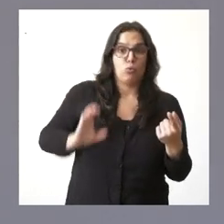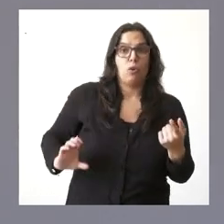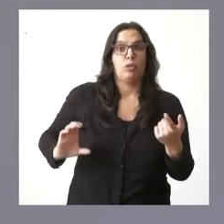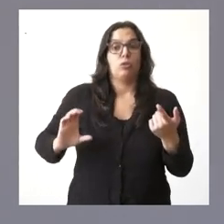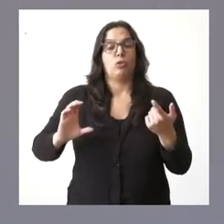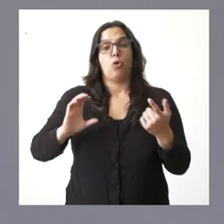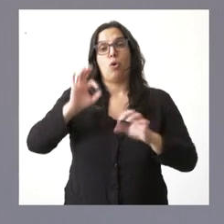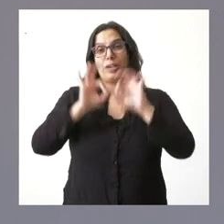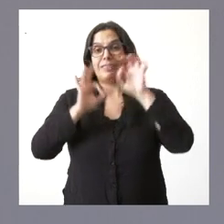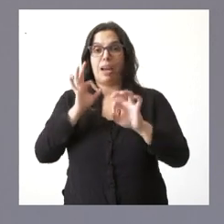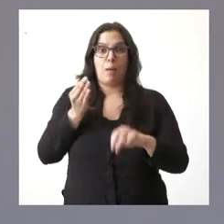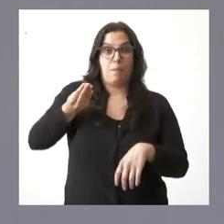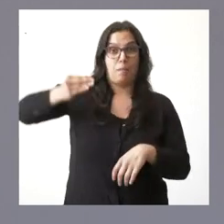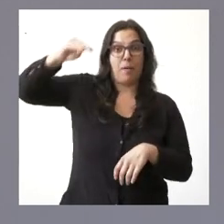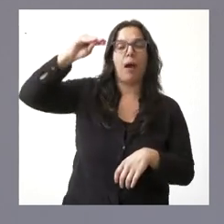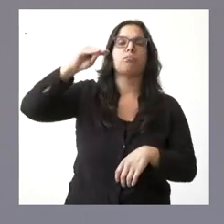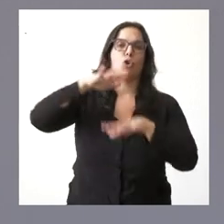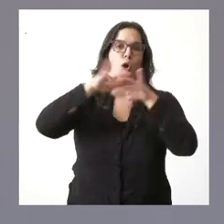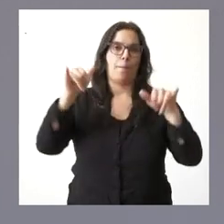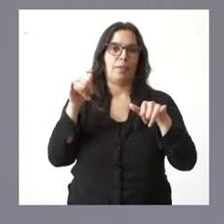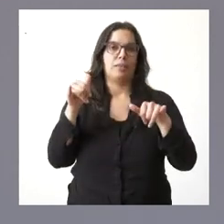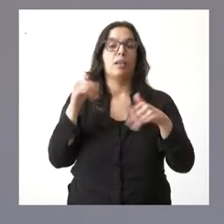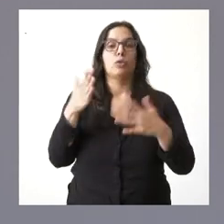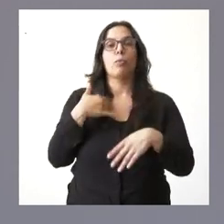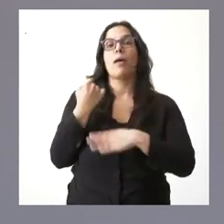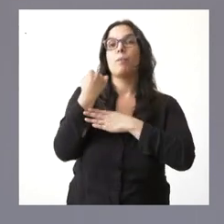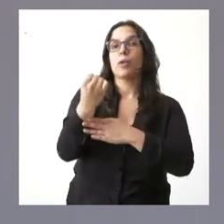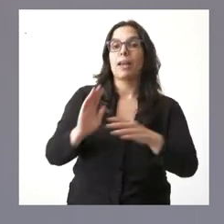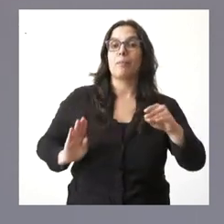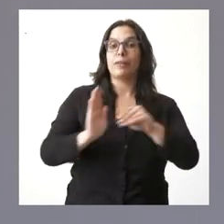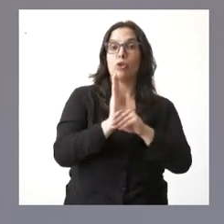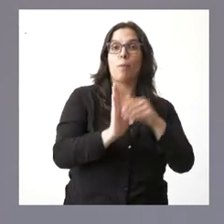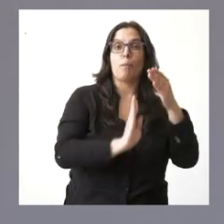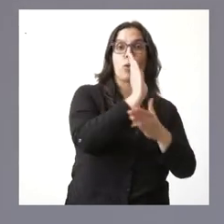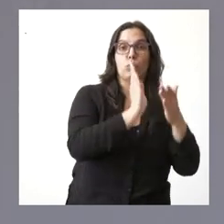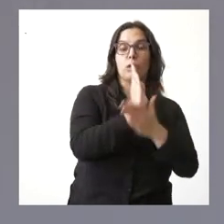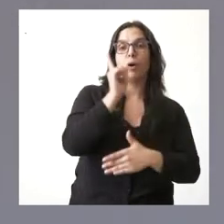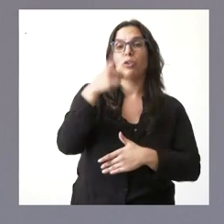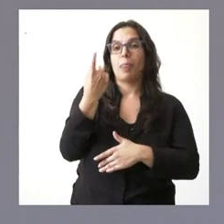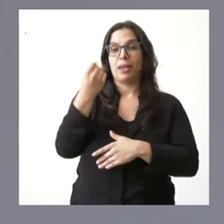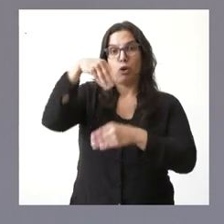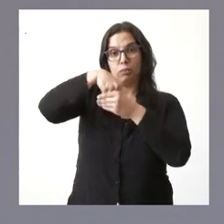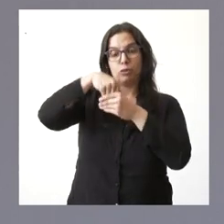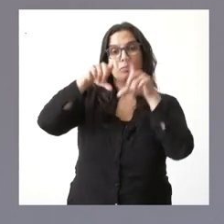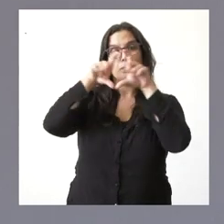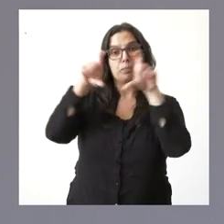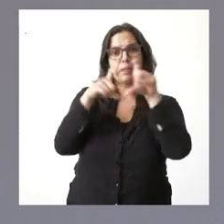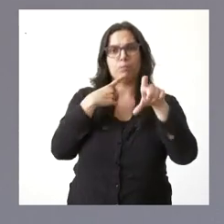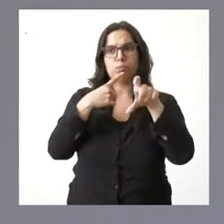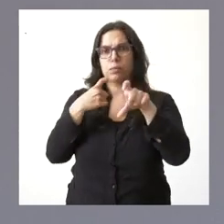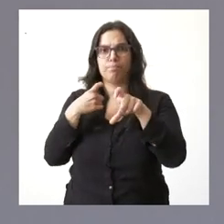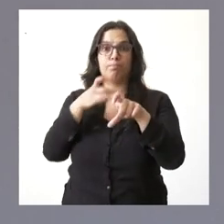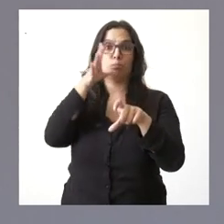tipos de interés y, por tanto, la posibilidad de apoyar tanto las inversiones productivas como el circulante de empresas que pasan especiales dificultades como